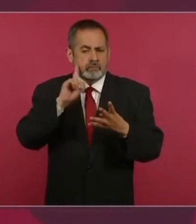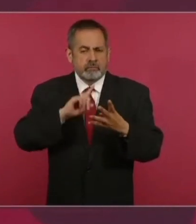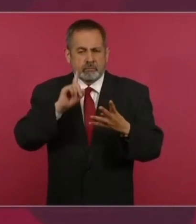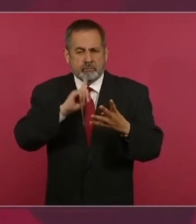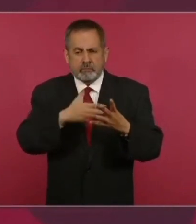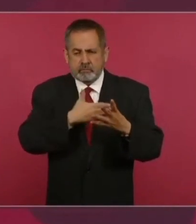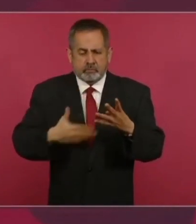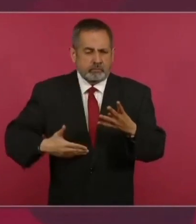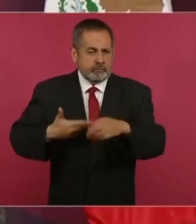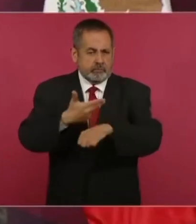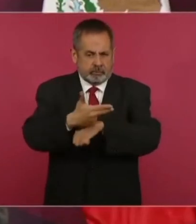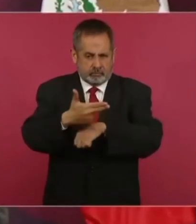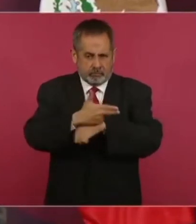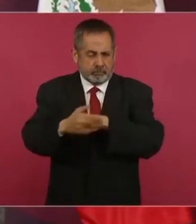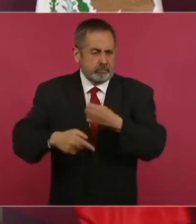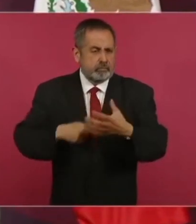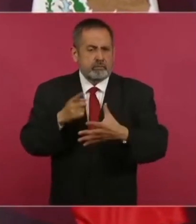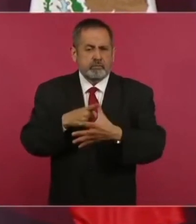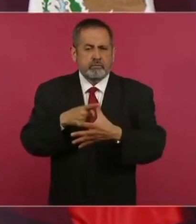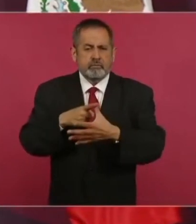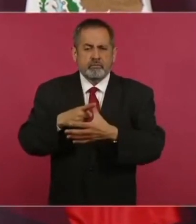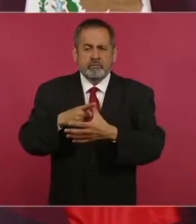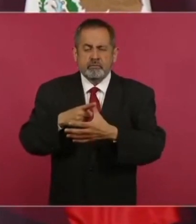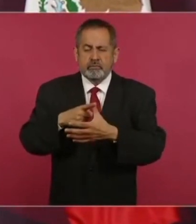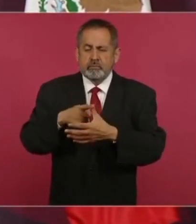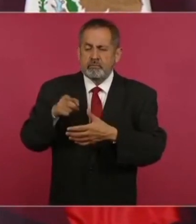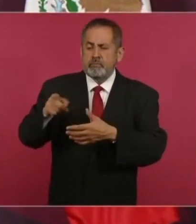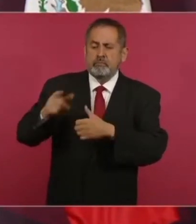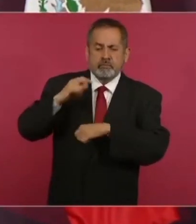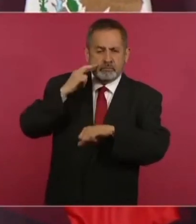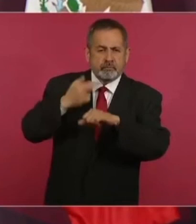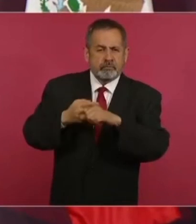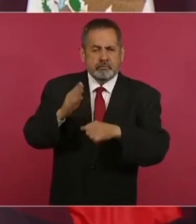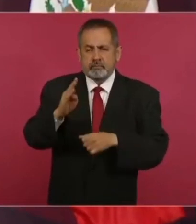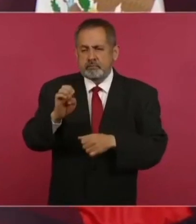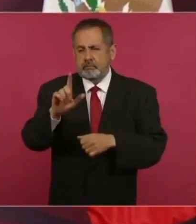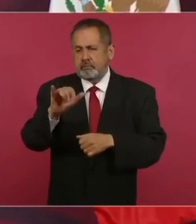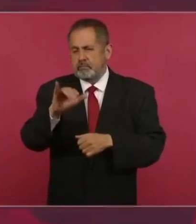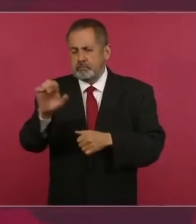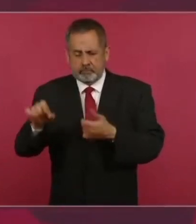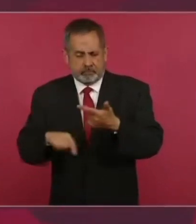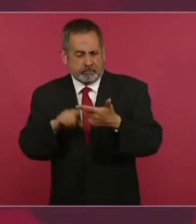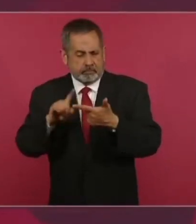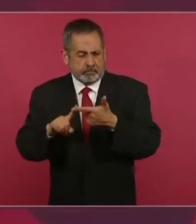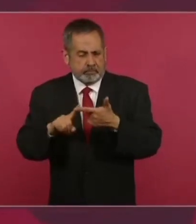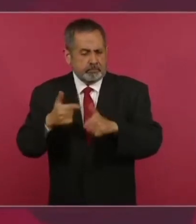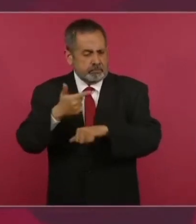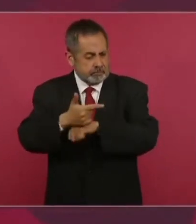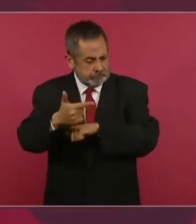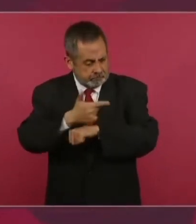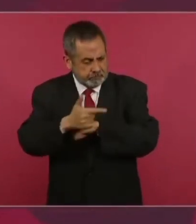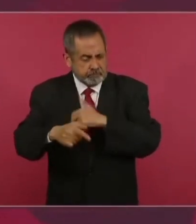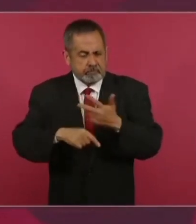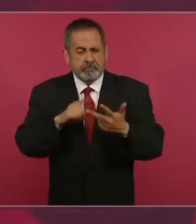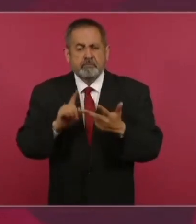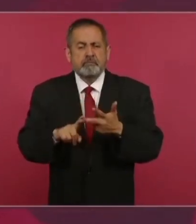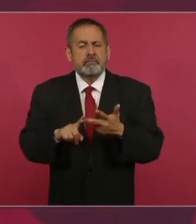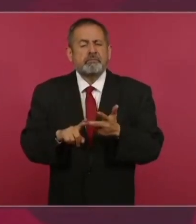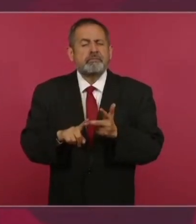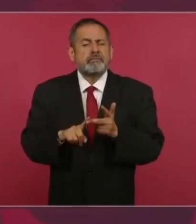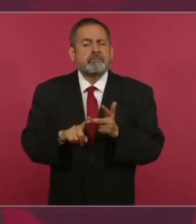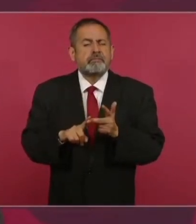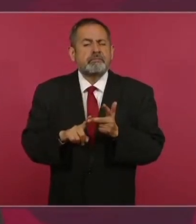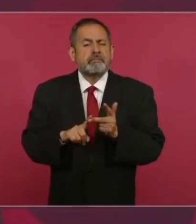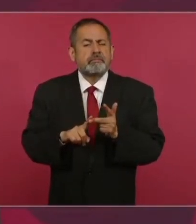de Honduras, al primer ministro de Belice, al presidente de Guatemala, al presidente